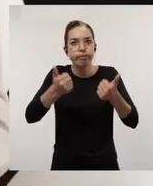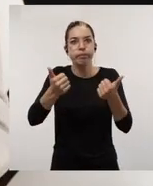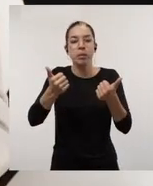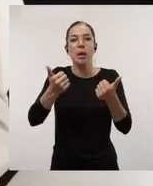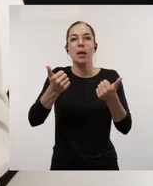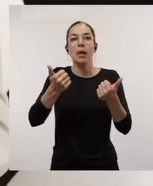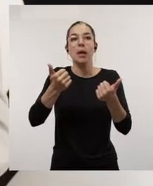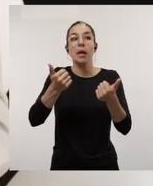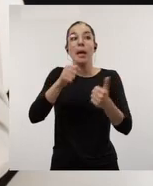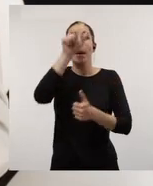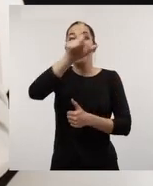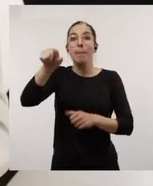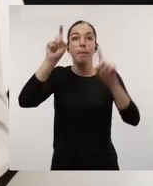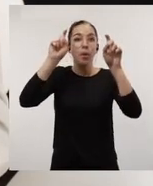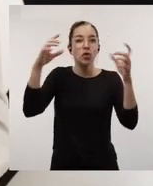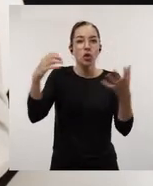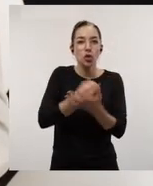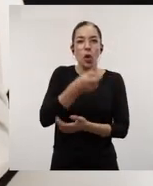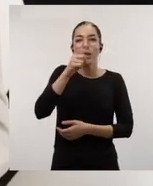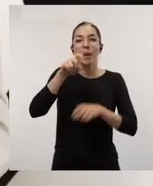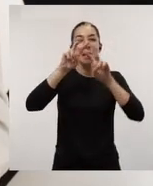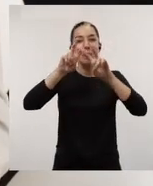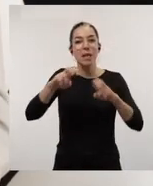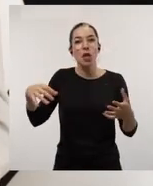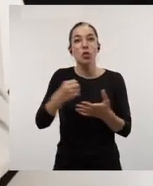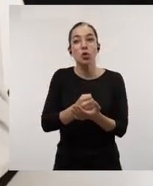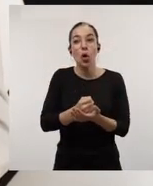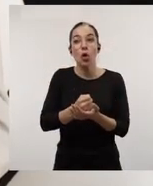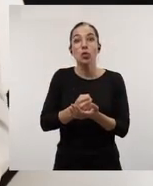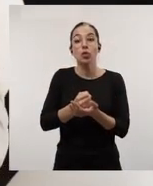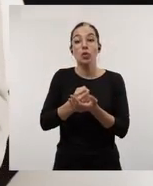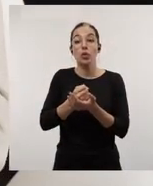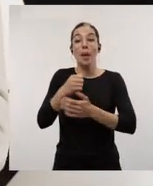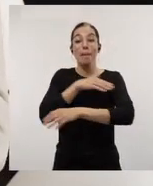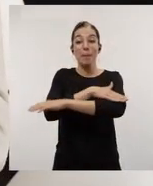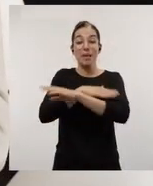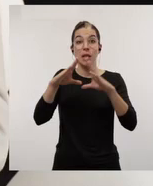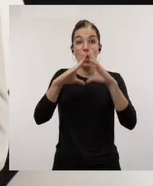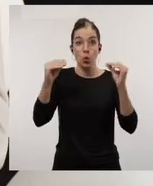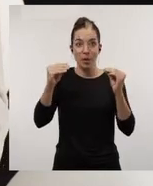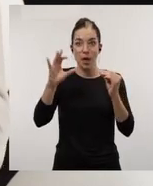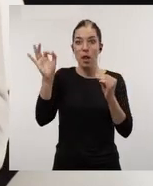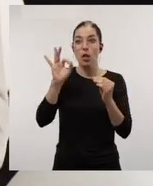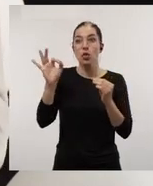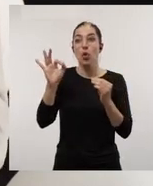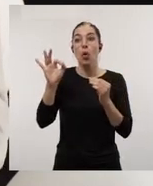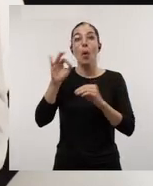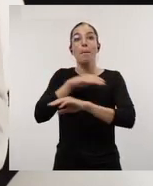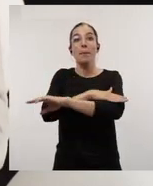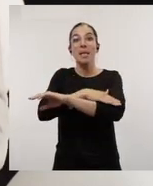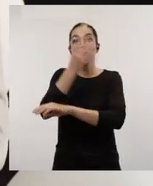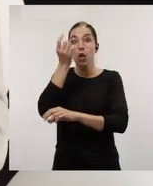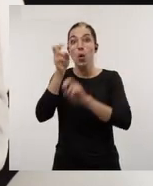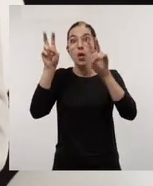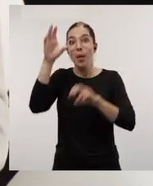y facilitamos que todos nuestros profesores y todos nuestros investigadores se acojan a las ayudas que bien el Ministerio de Universidades o bien el Ministerio de